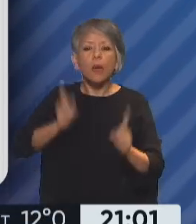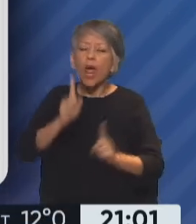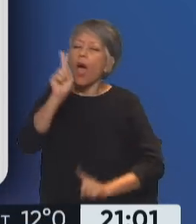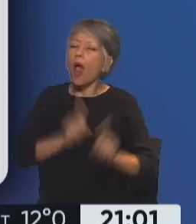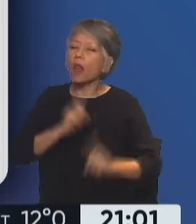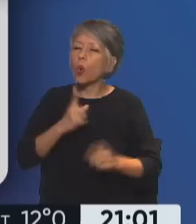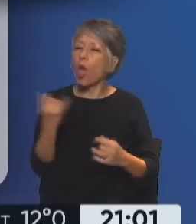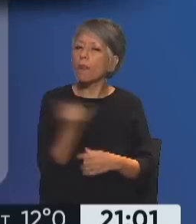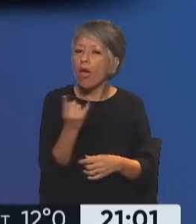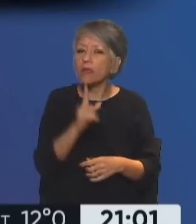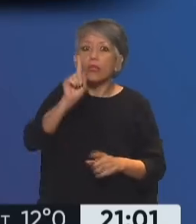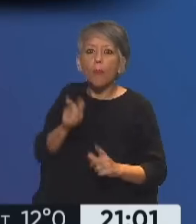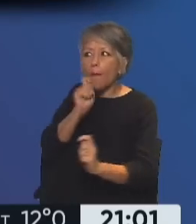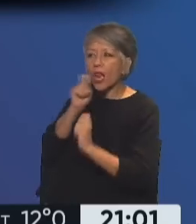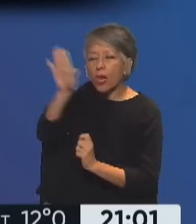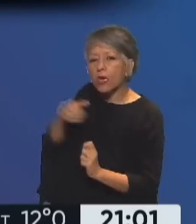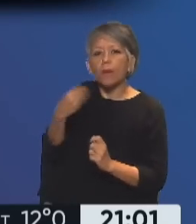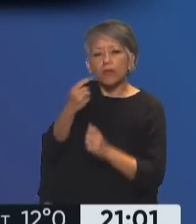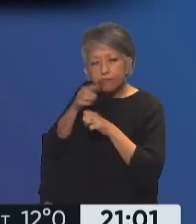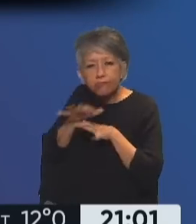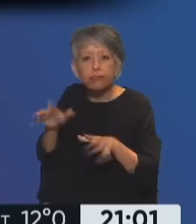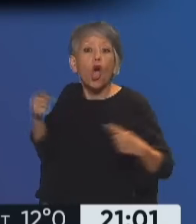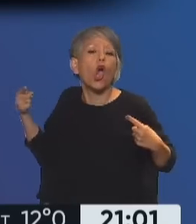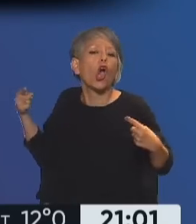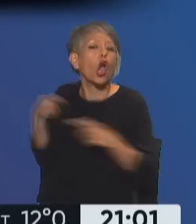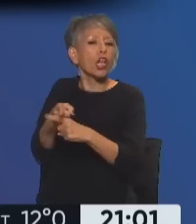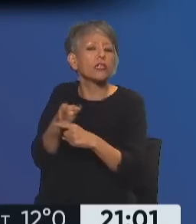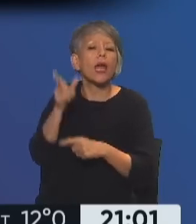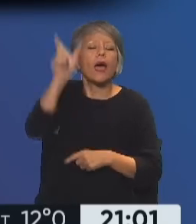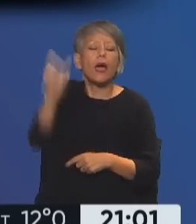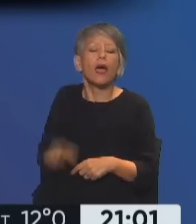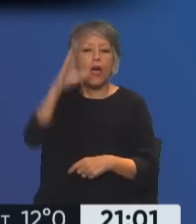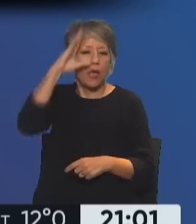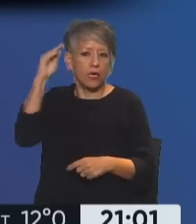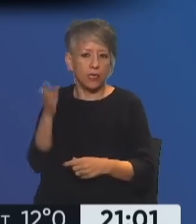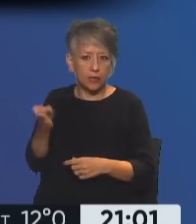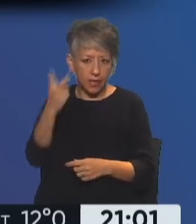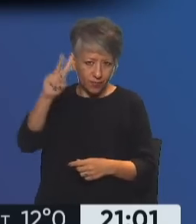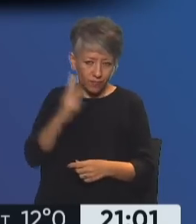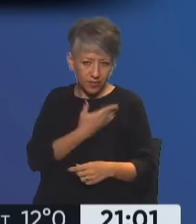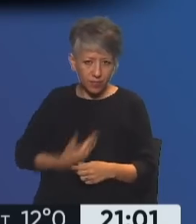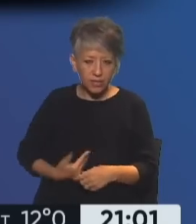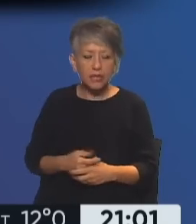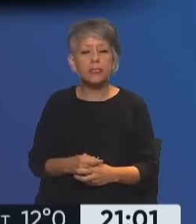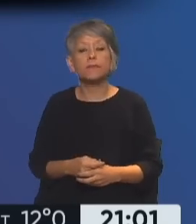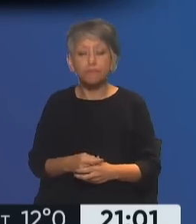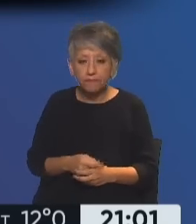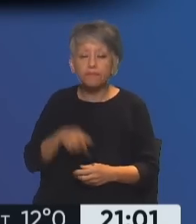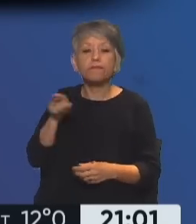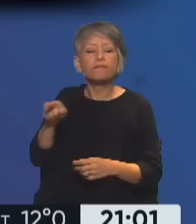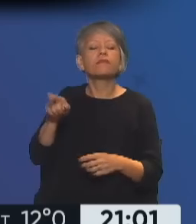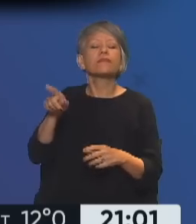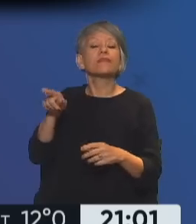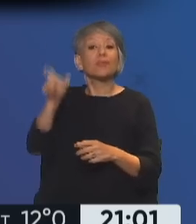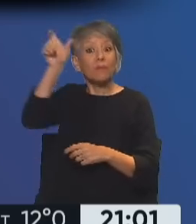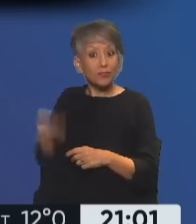operaciones políticas contra la vicepresidenta. Esa misma cuenta compartió un mensaje en off presuntamente desde el área de desarrollo productivo que